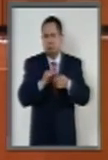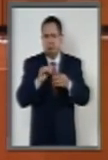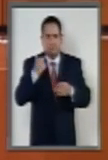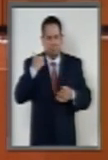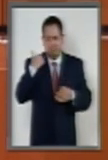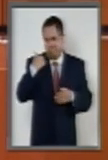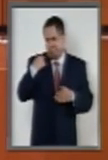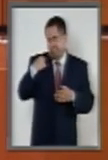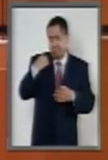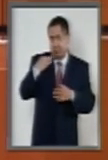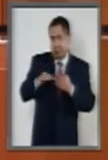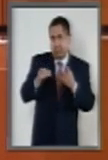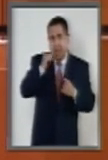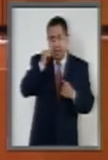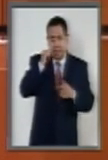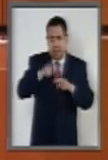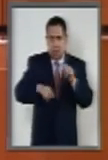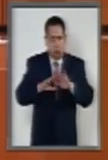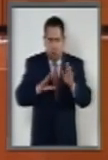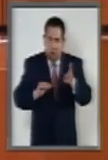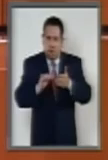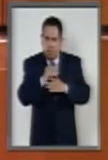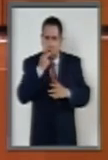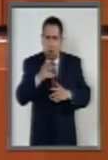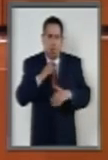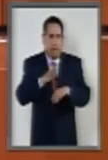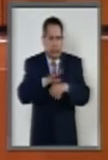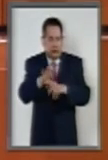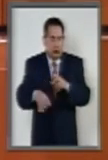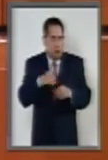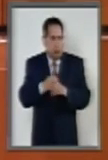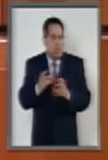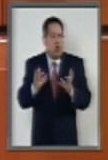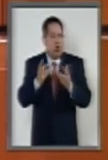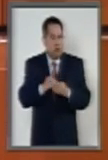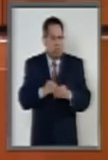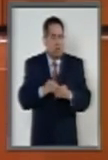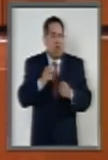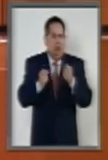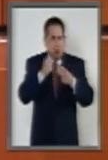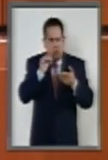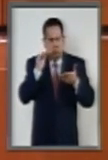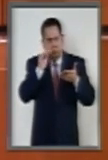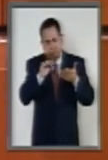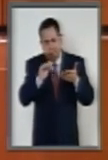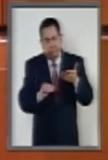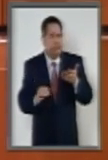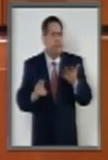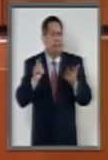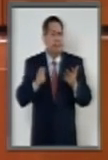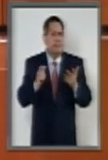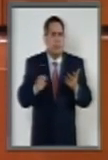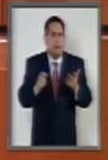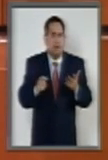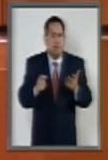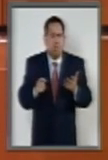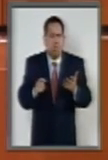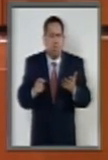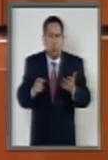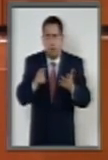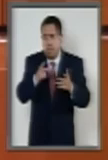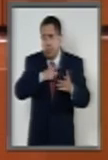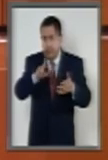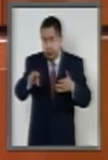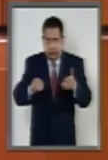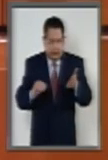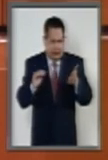el día de ayer. Y que incluyamos algunos aspectos que, o sea, debemos